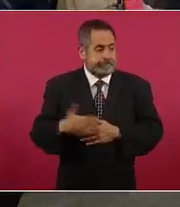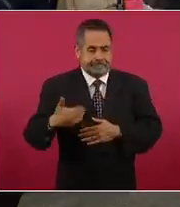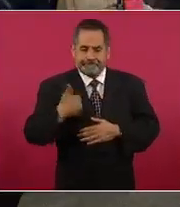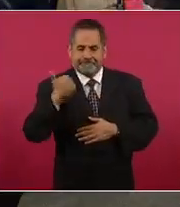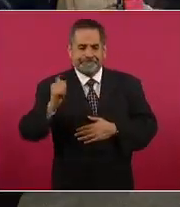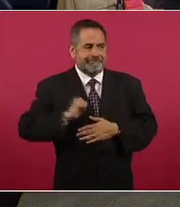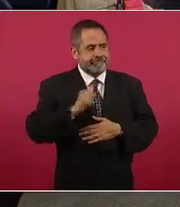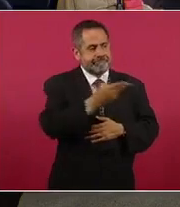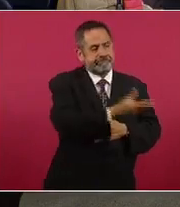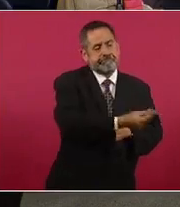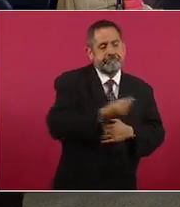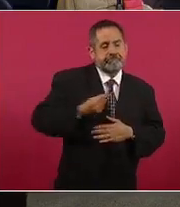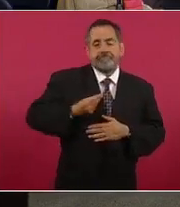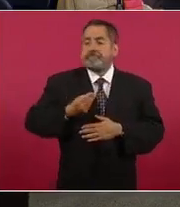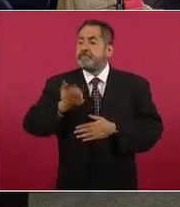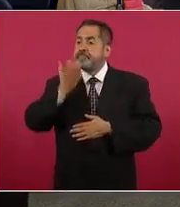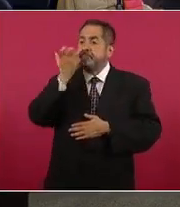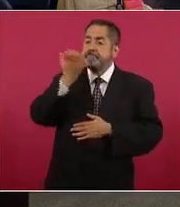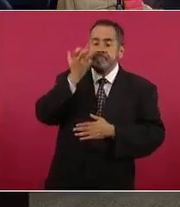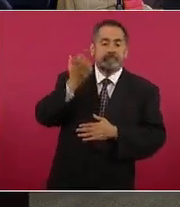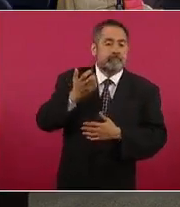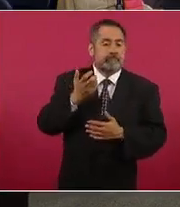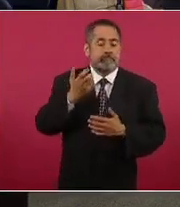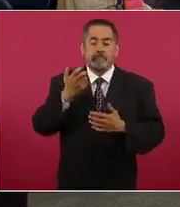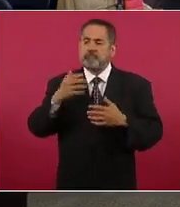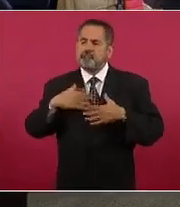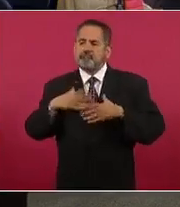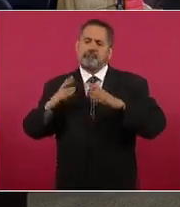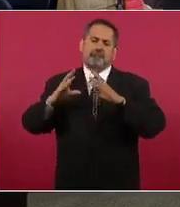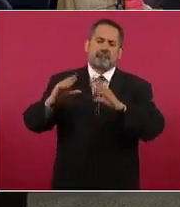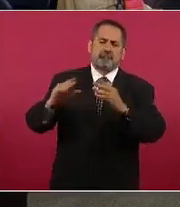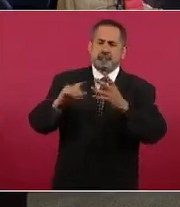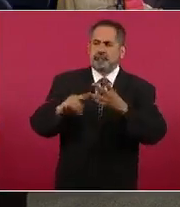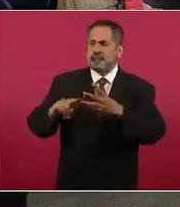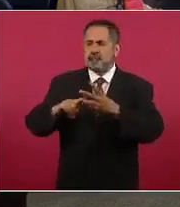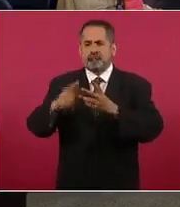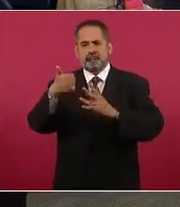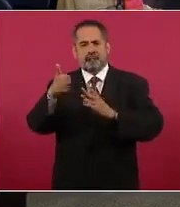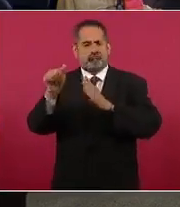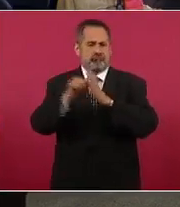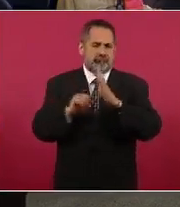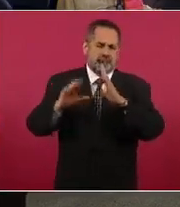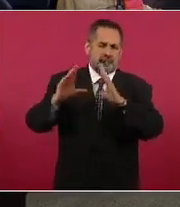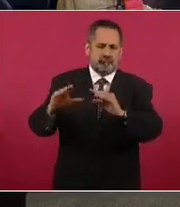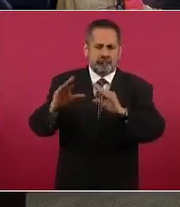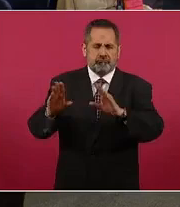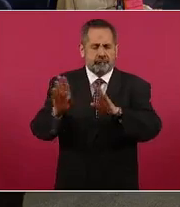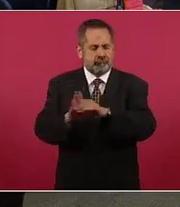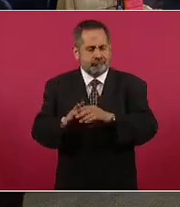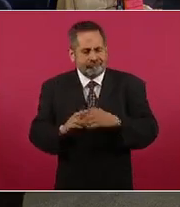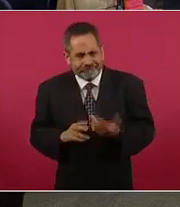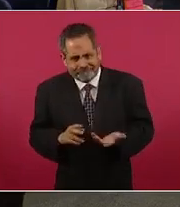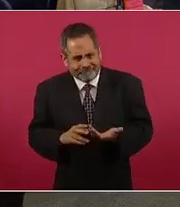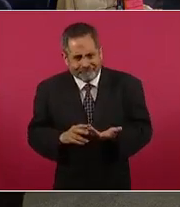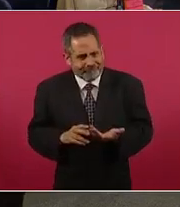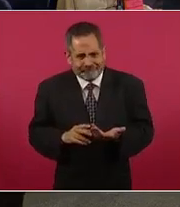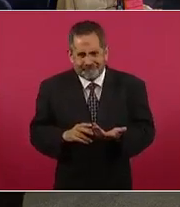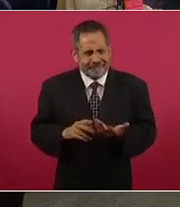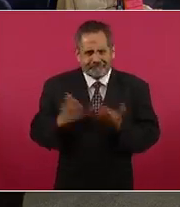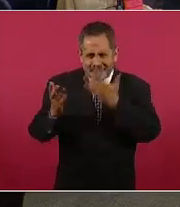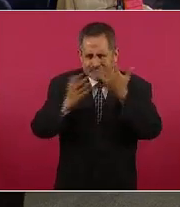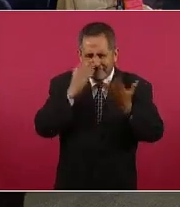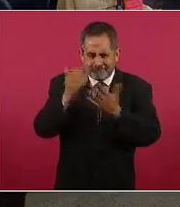escrúpulos que ofrecen cursar maestrías en seis meses, cuando la especialidad en cirugía plástica